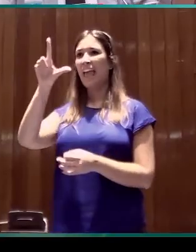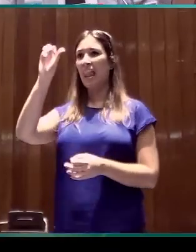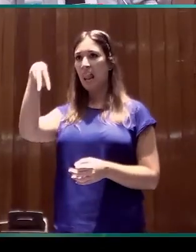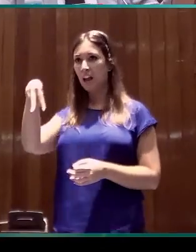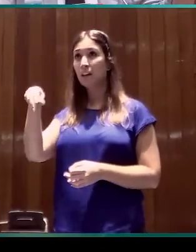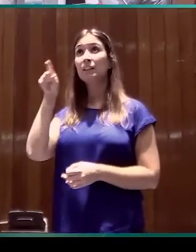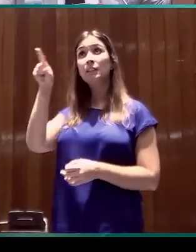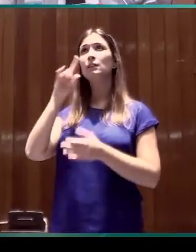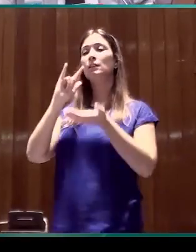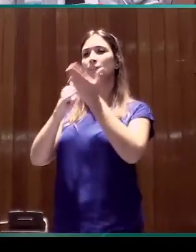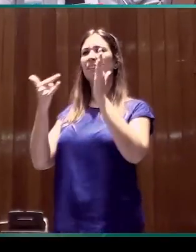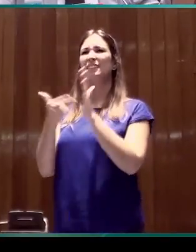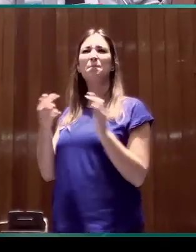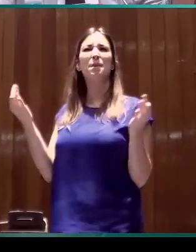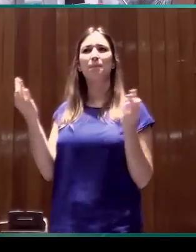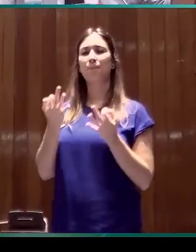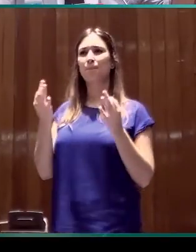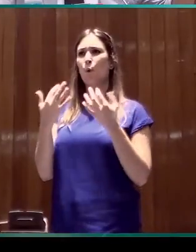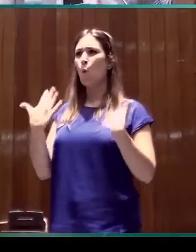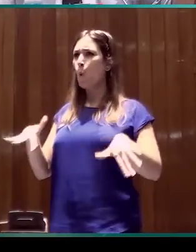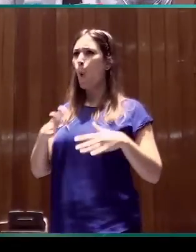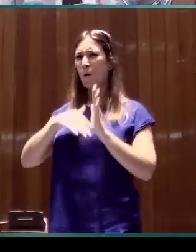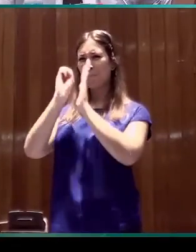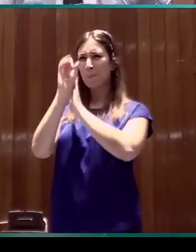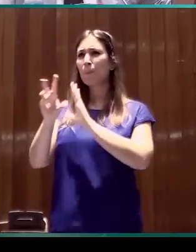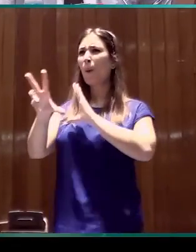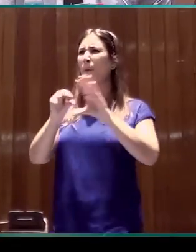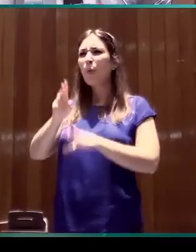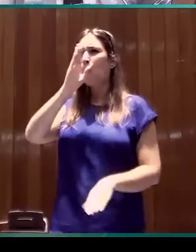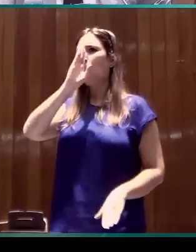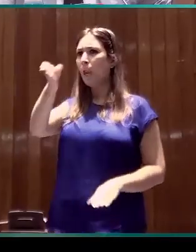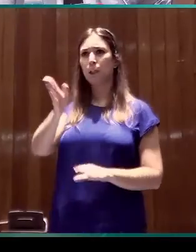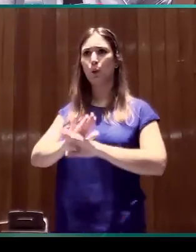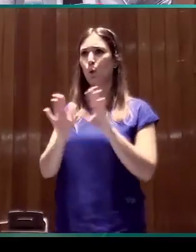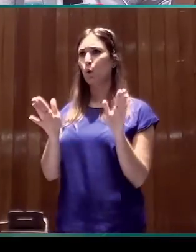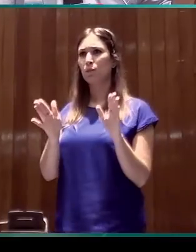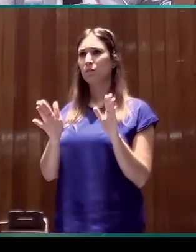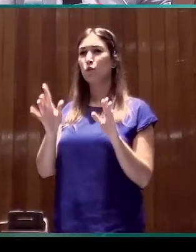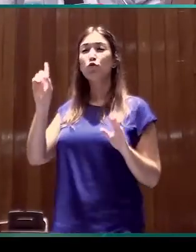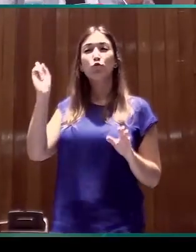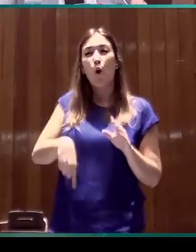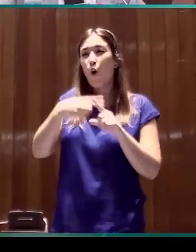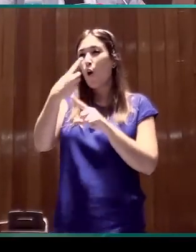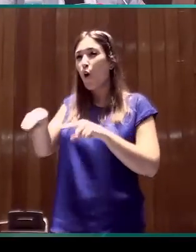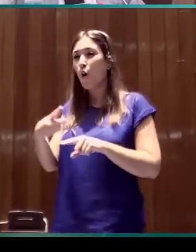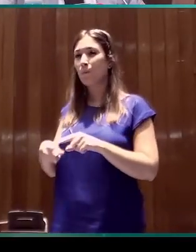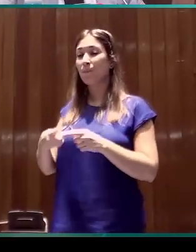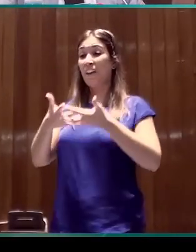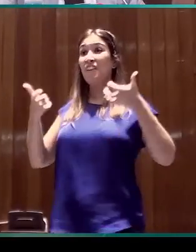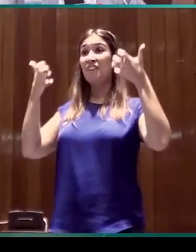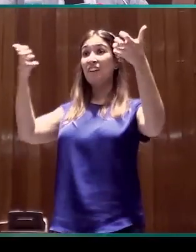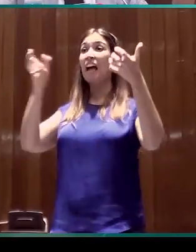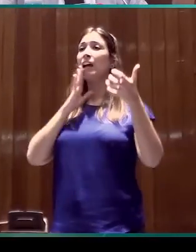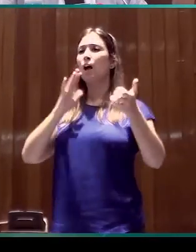que es un sistema que permite anotar vídeo directamente en todos los aspectos posibles del enunciado